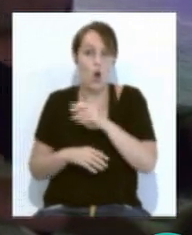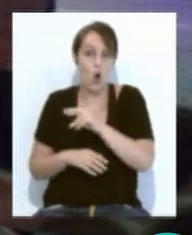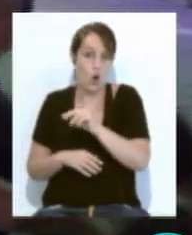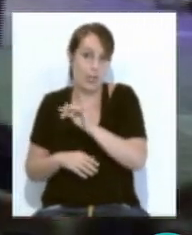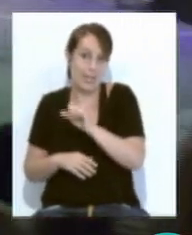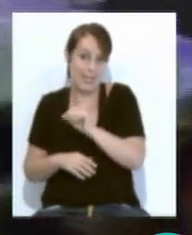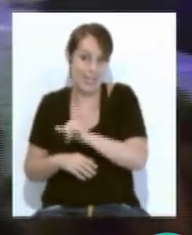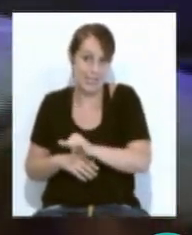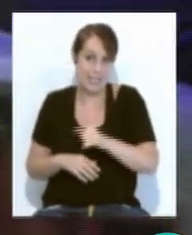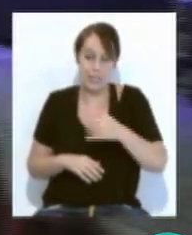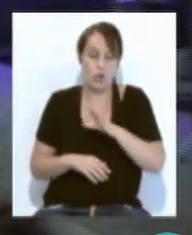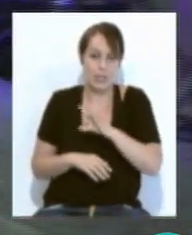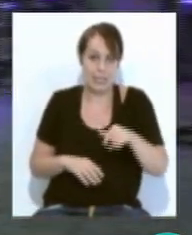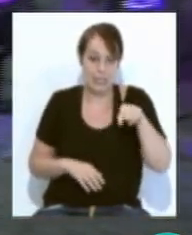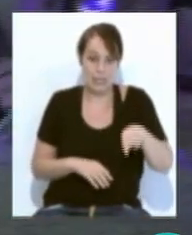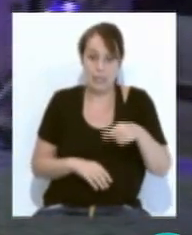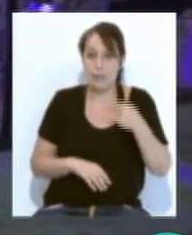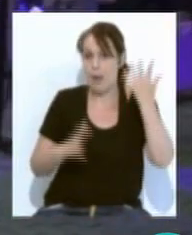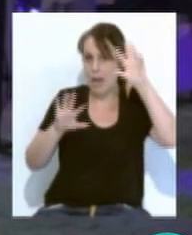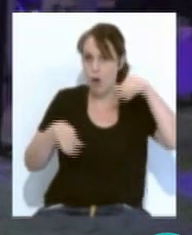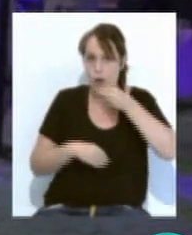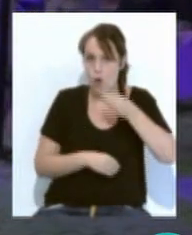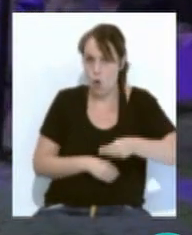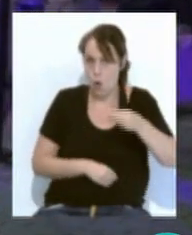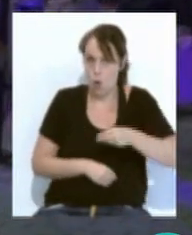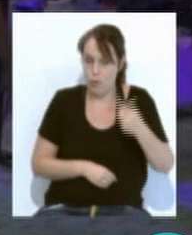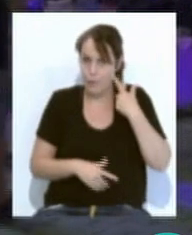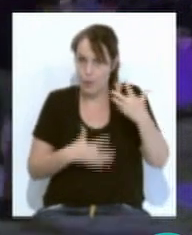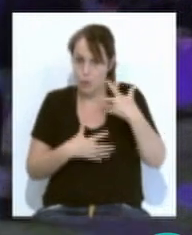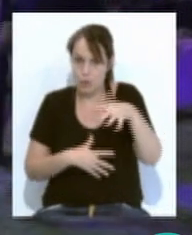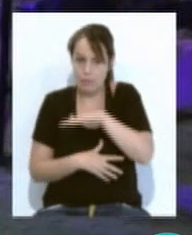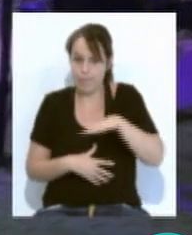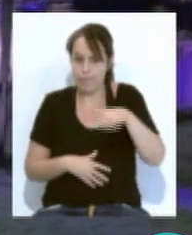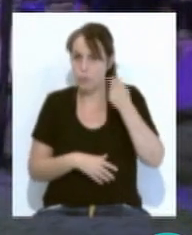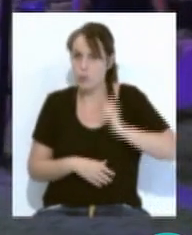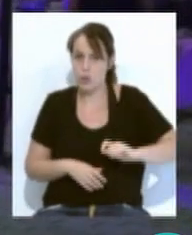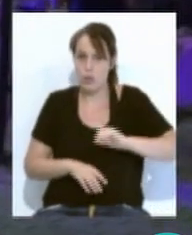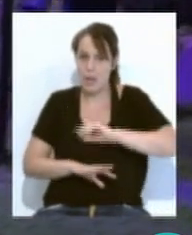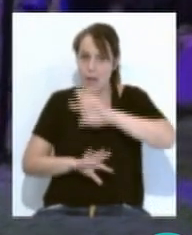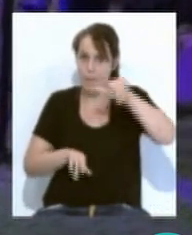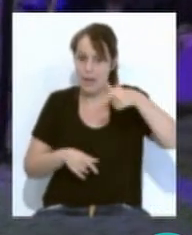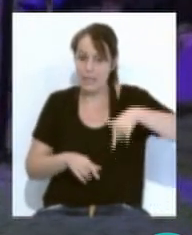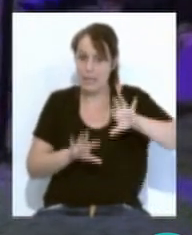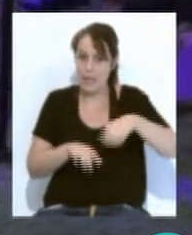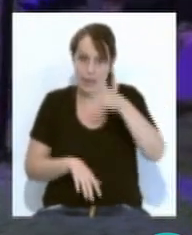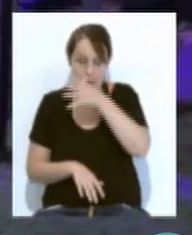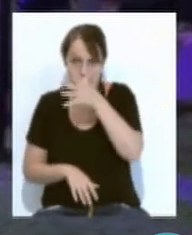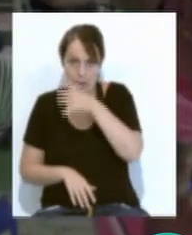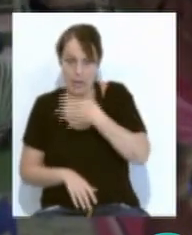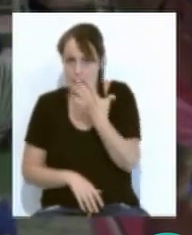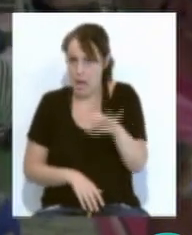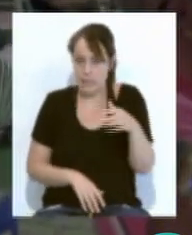Azajara Gallardo es una bailadora joven consagrada en los circuitos profesionales que domina los bailes de Cádiz y Jerez en cuyas